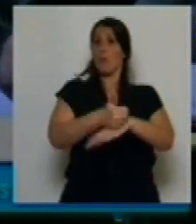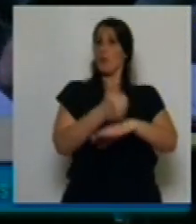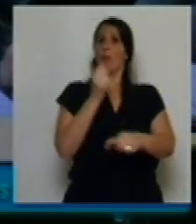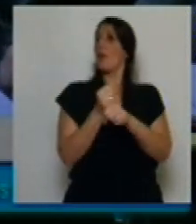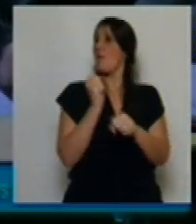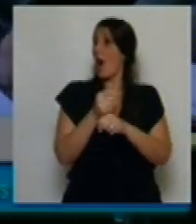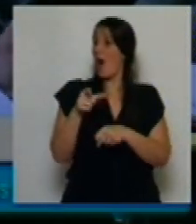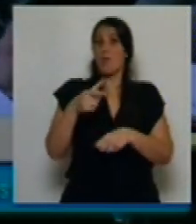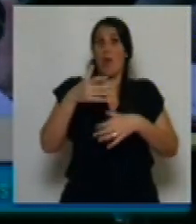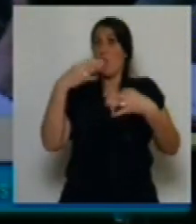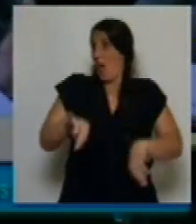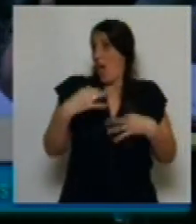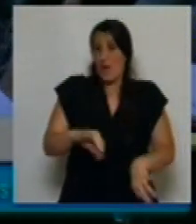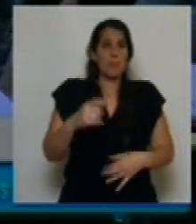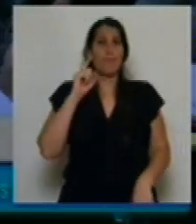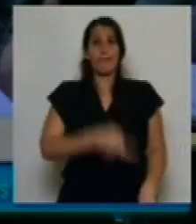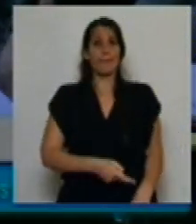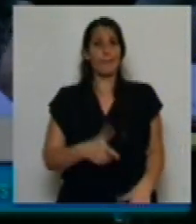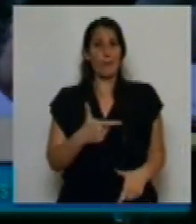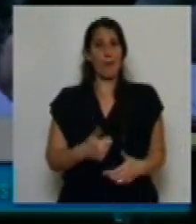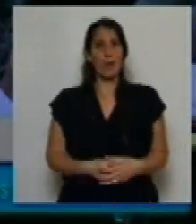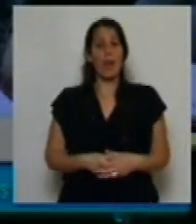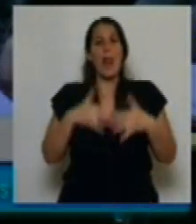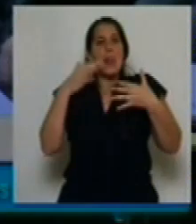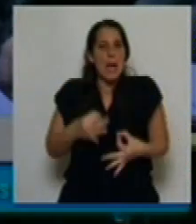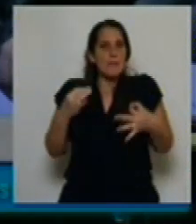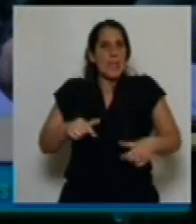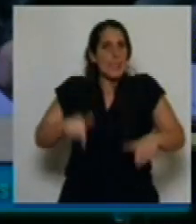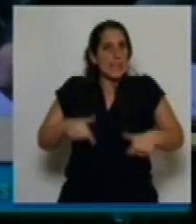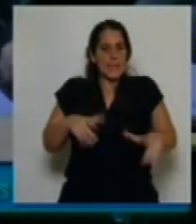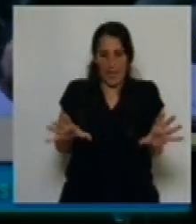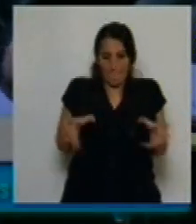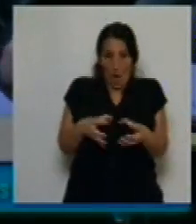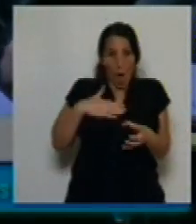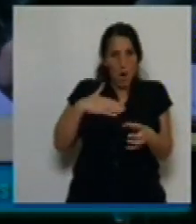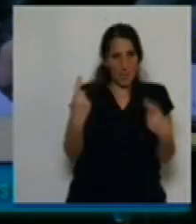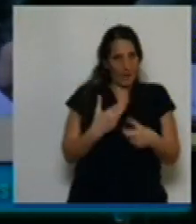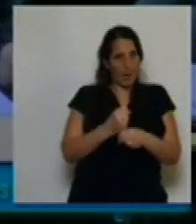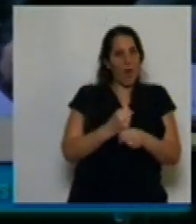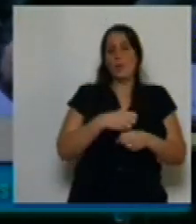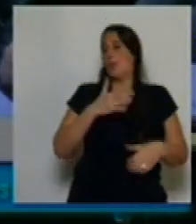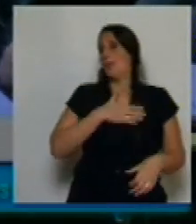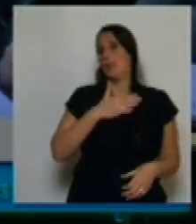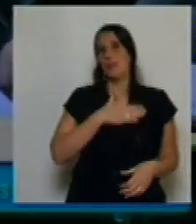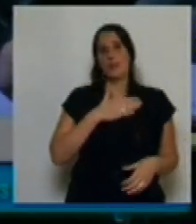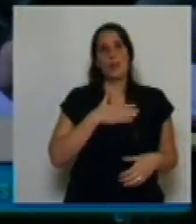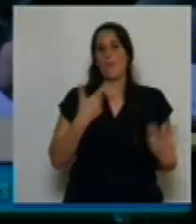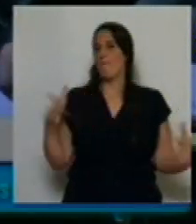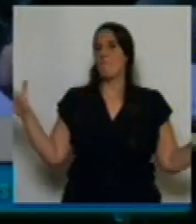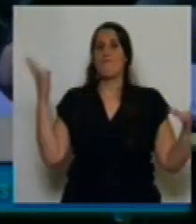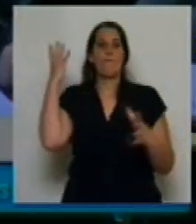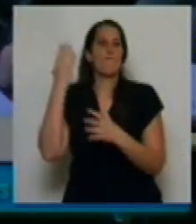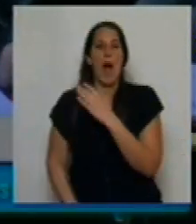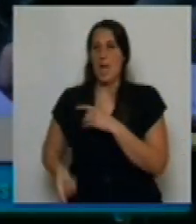con su mandato. La verdad, señor Presidente, este bloque lamenta enormemente el error político